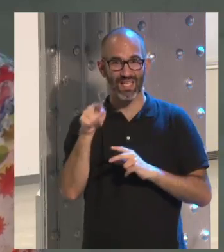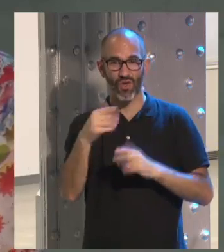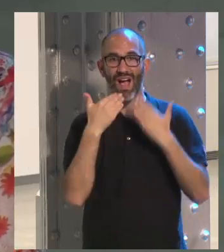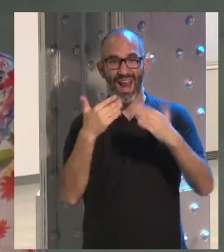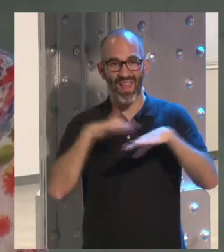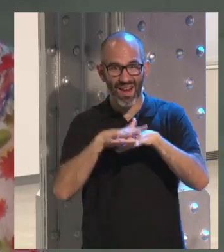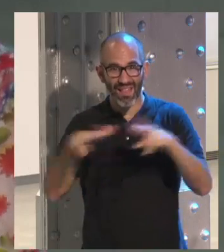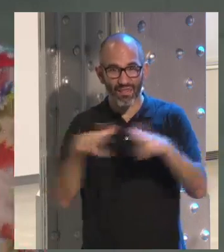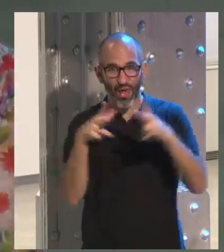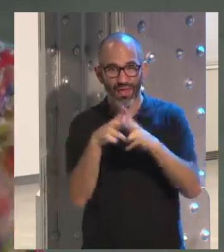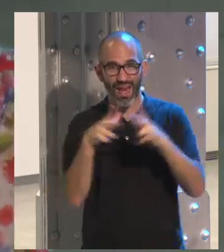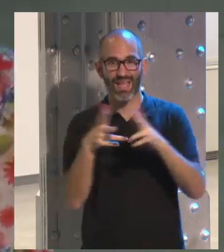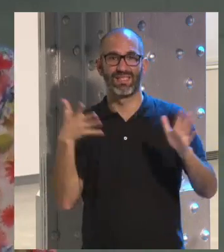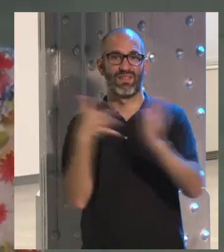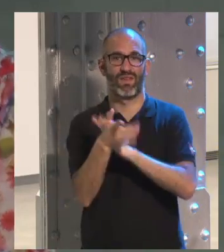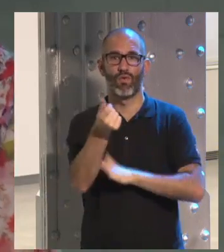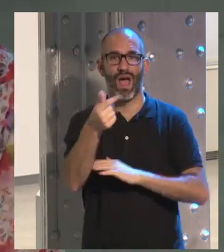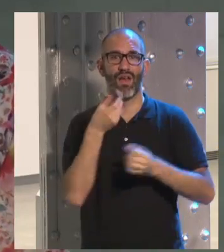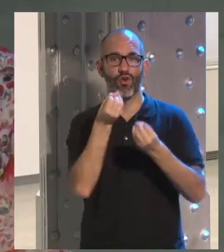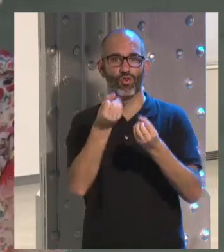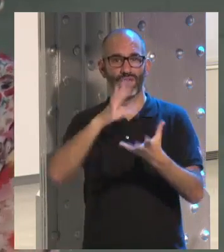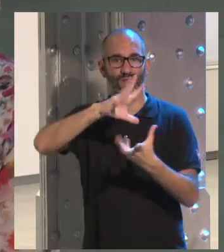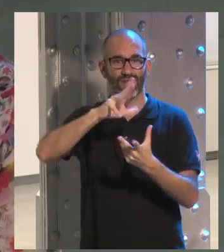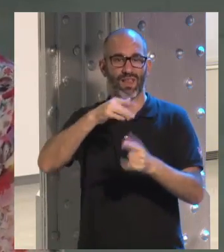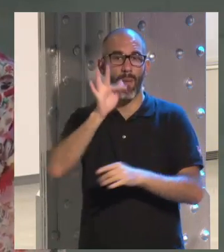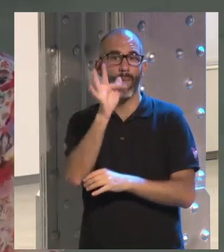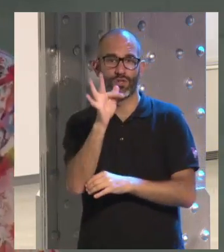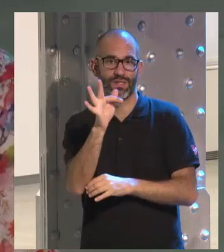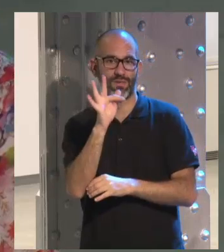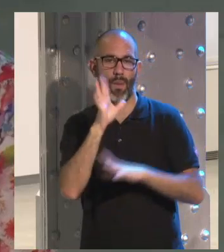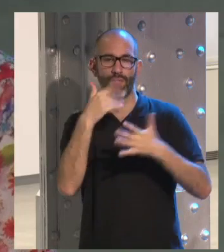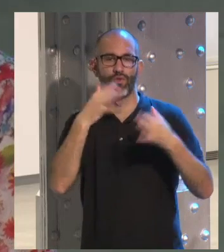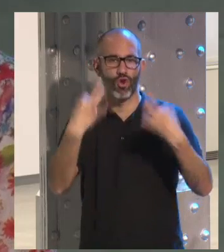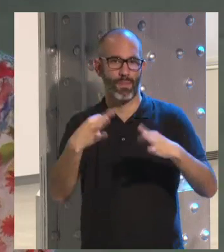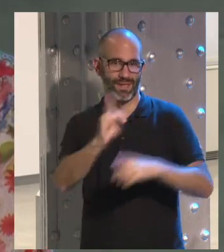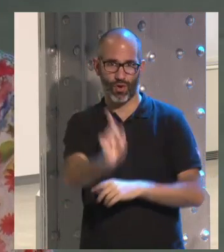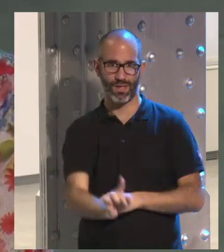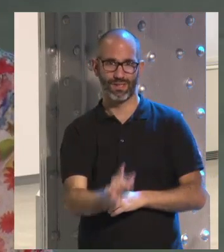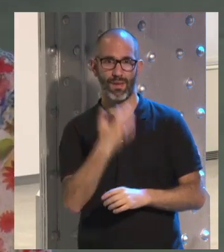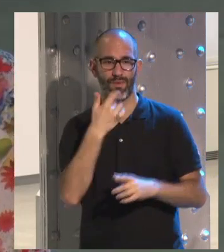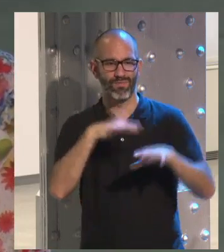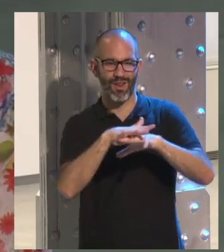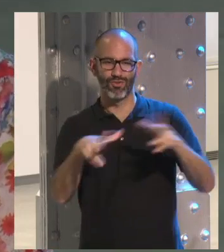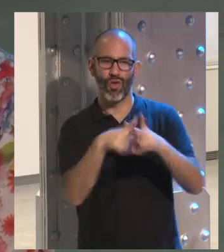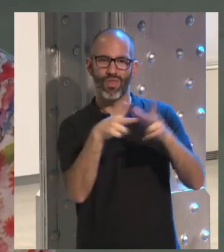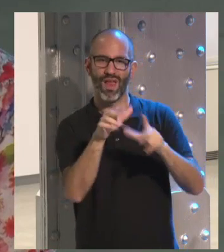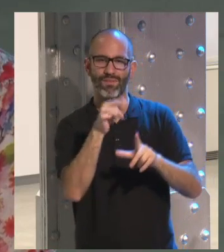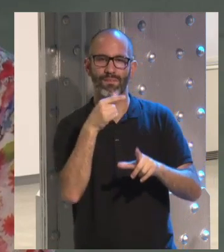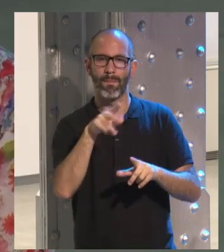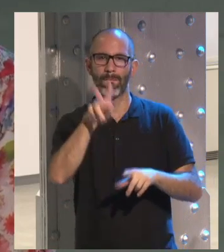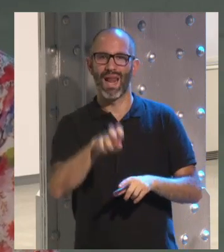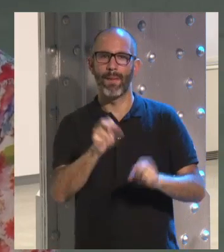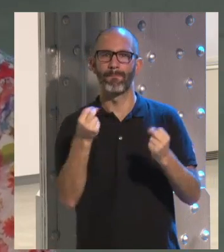convirtieron incluso en una noticia positiva que no suele ocurrir con mucha frecuencia. Las redes sociales sirvieron como